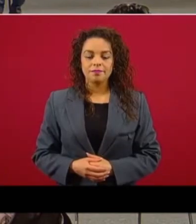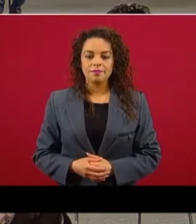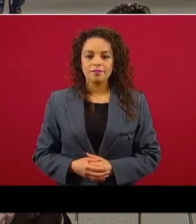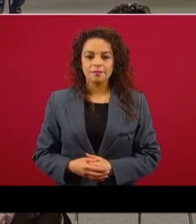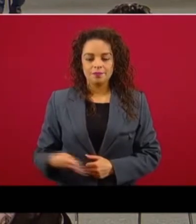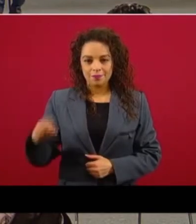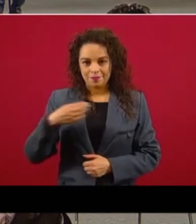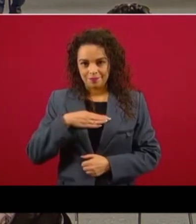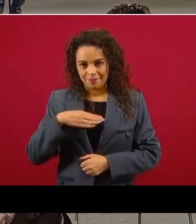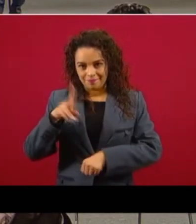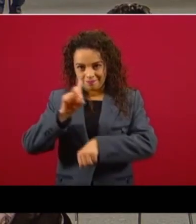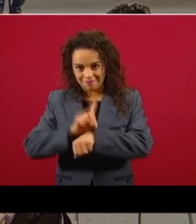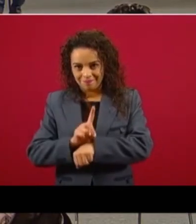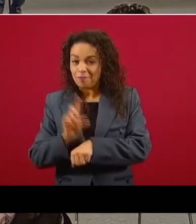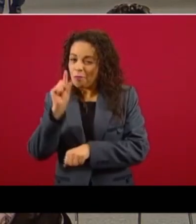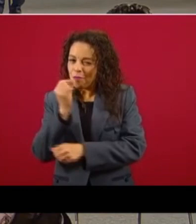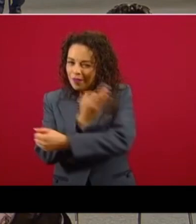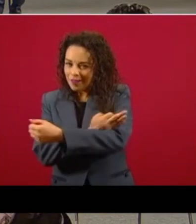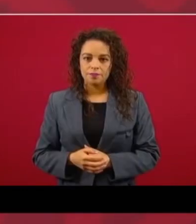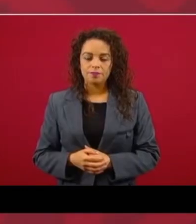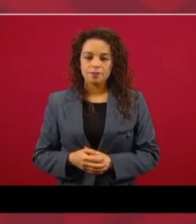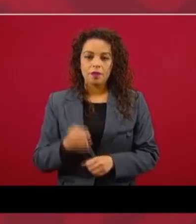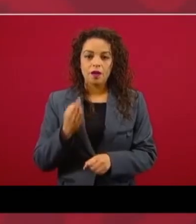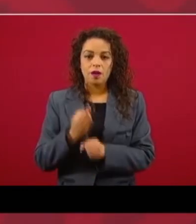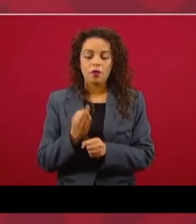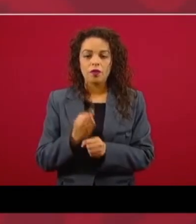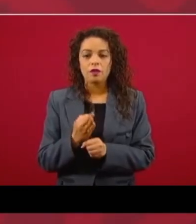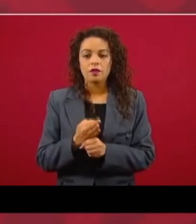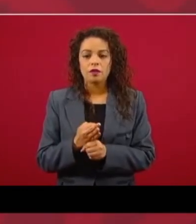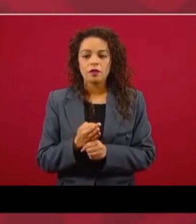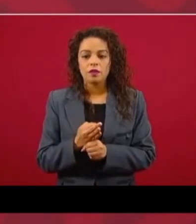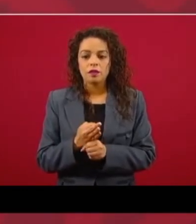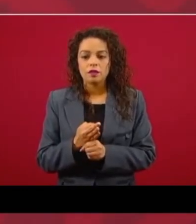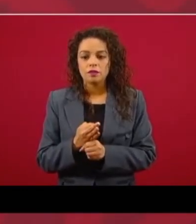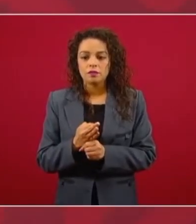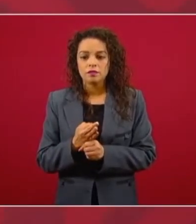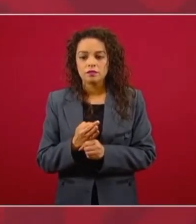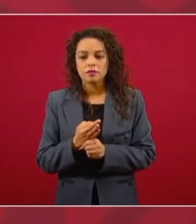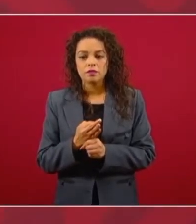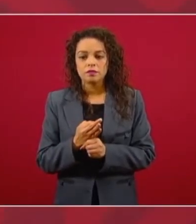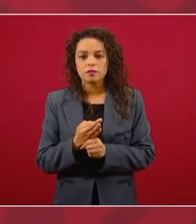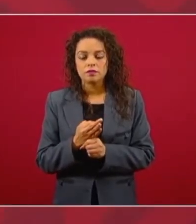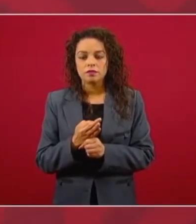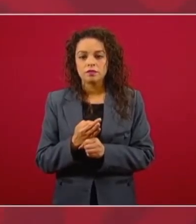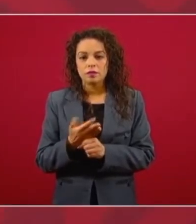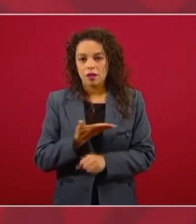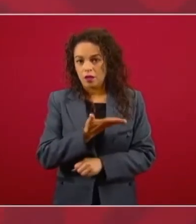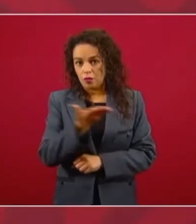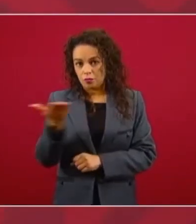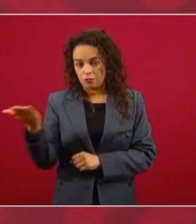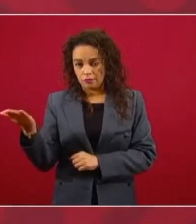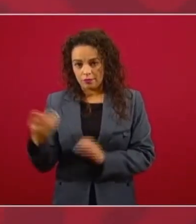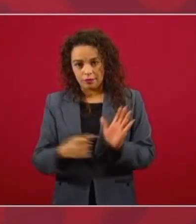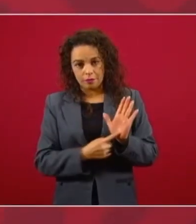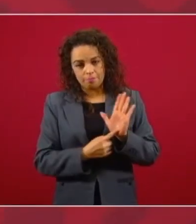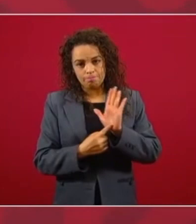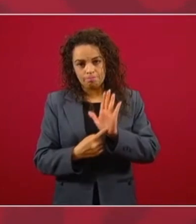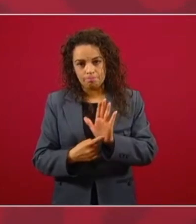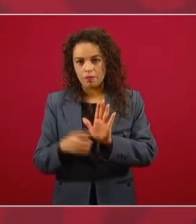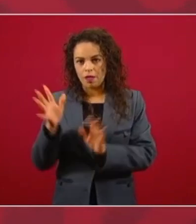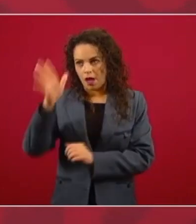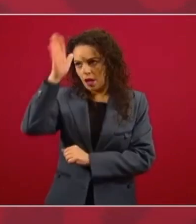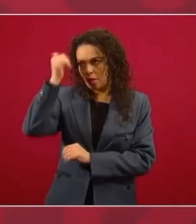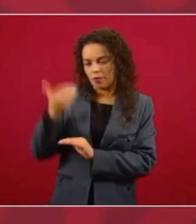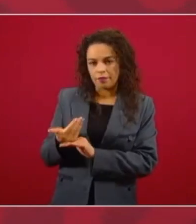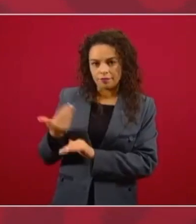4.6%. La propuesta de la Secretaría de Hacienda y Crédito Público está elaborada en función de